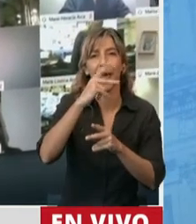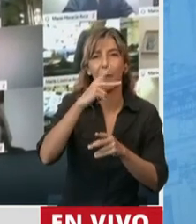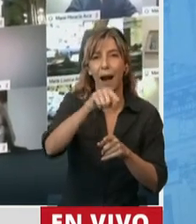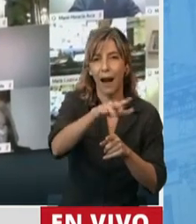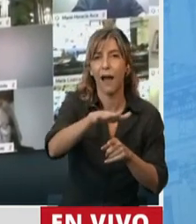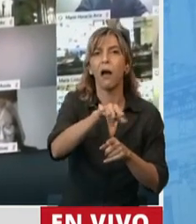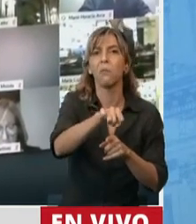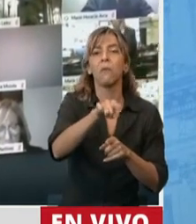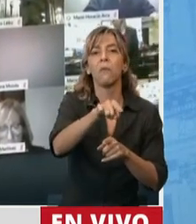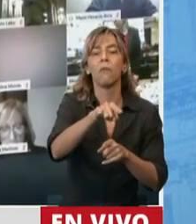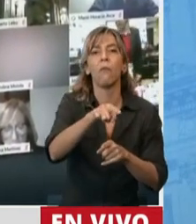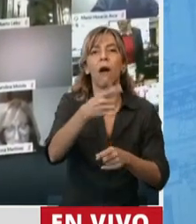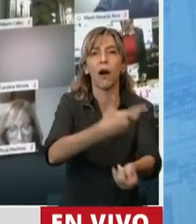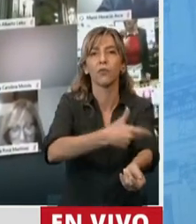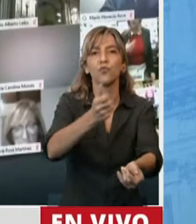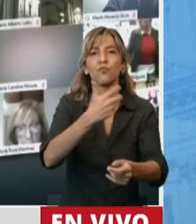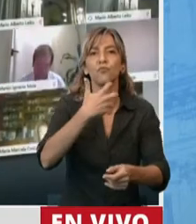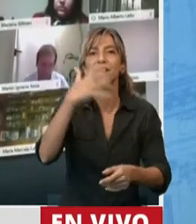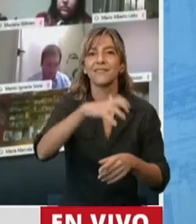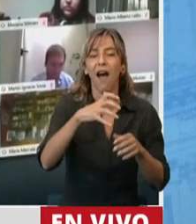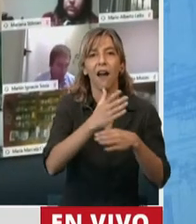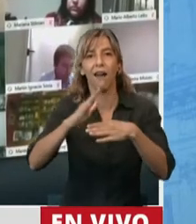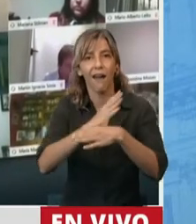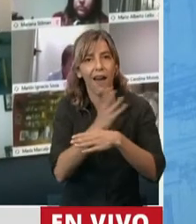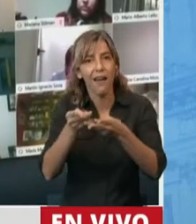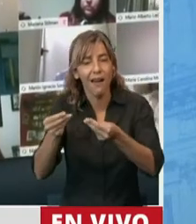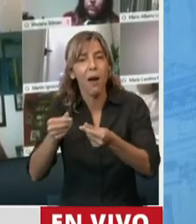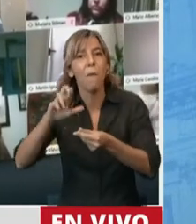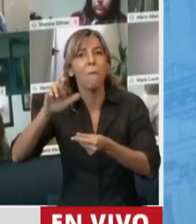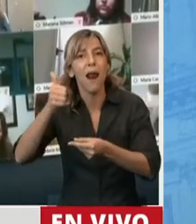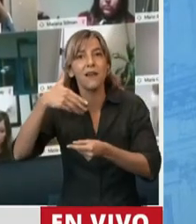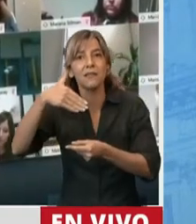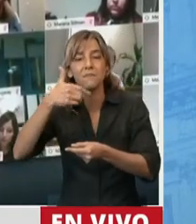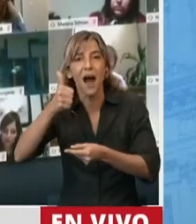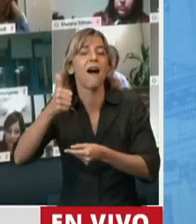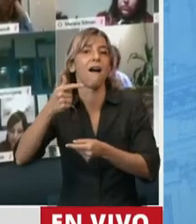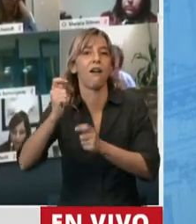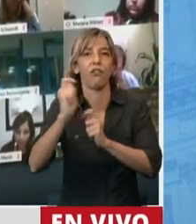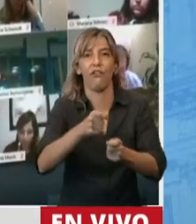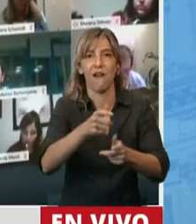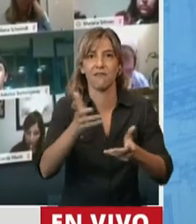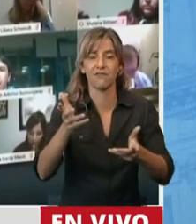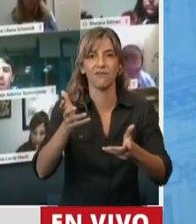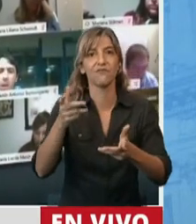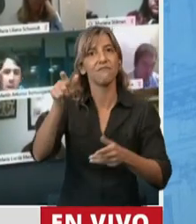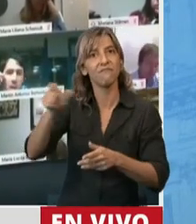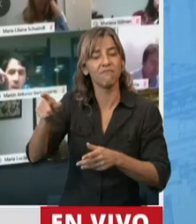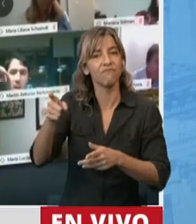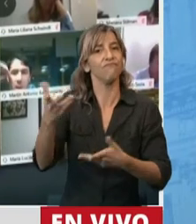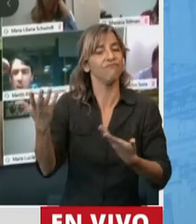Tenemos la oportunidad también, Presidente, de seguir expresando nuestro compromiso y avanzar entre todos y todas